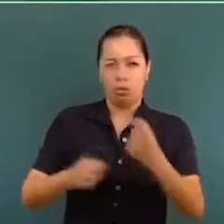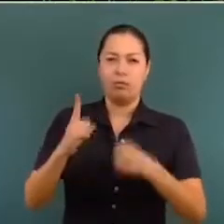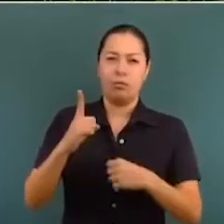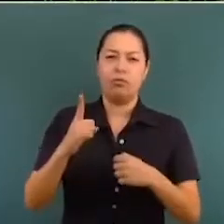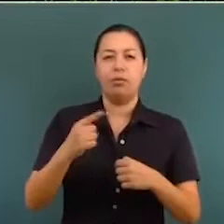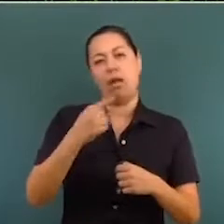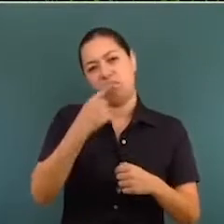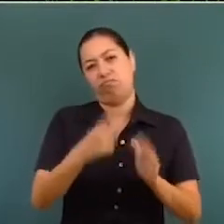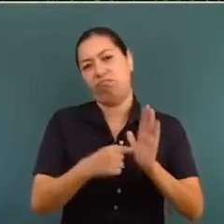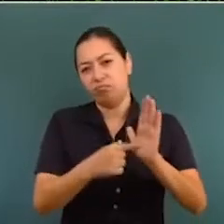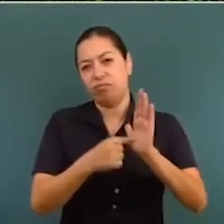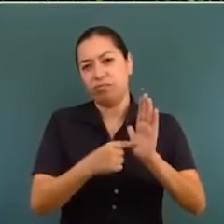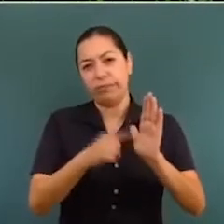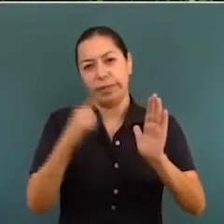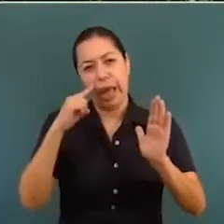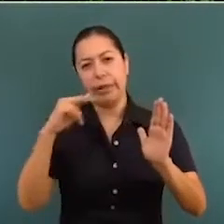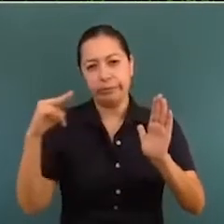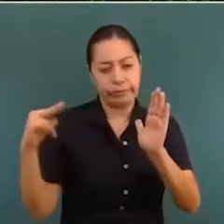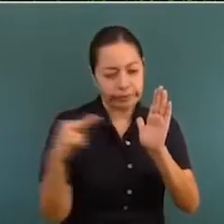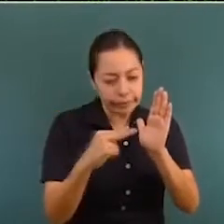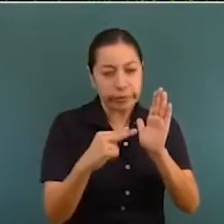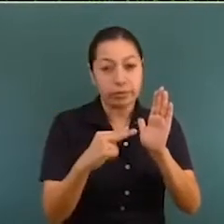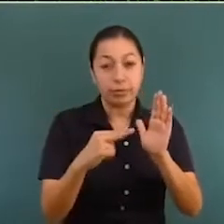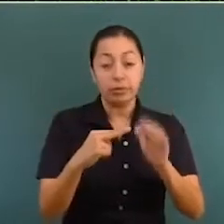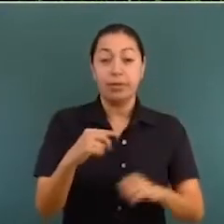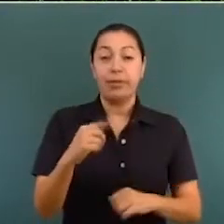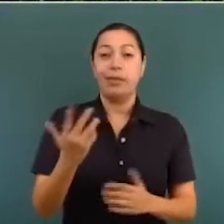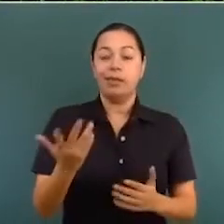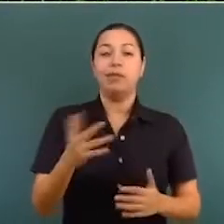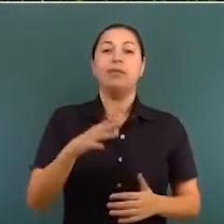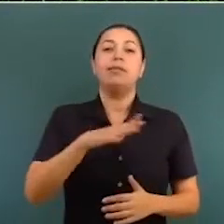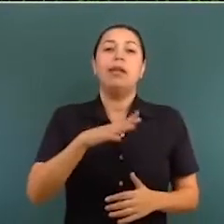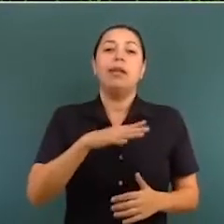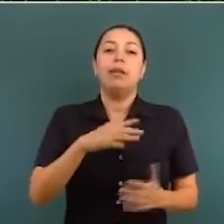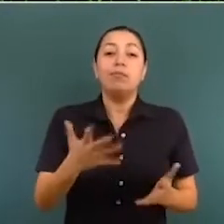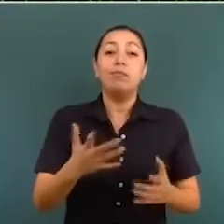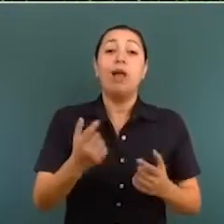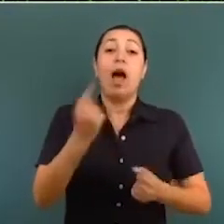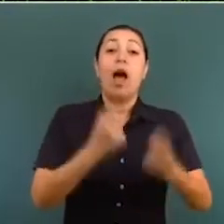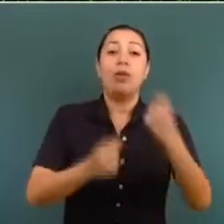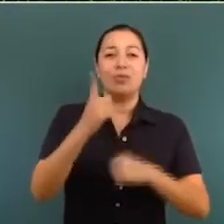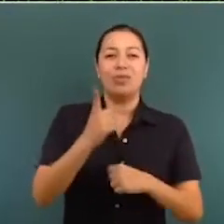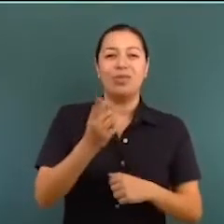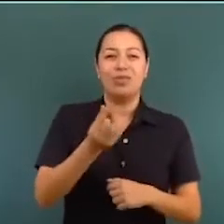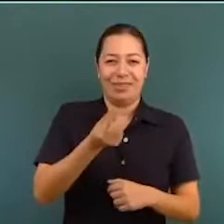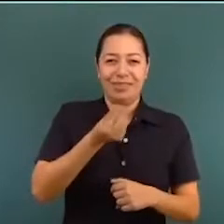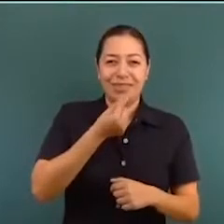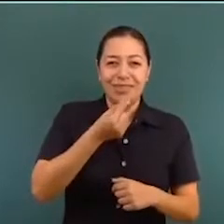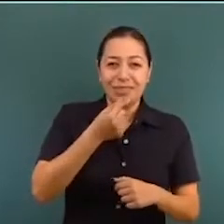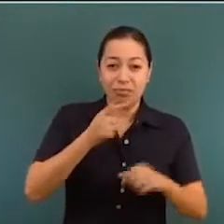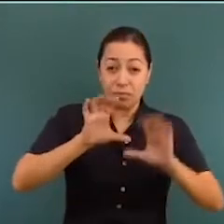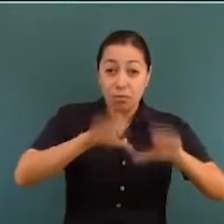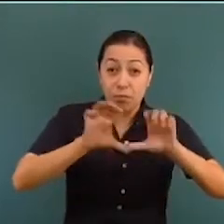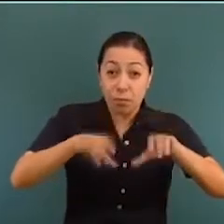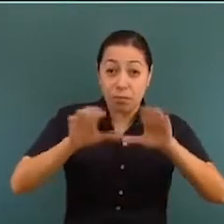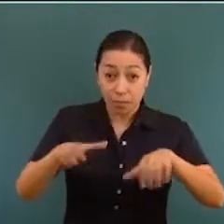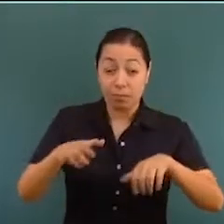reflejando el que haya menos matrícula en las escuelas